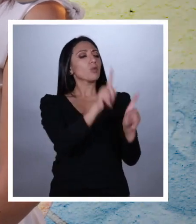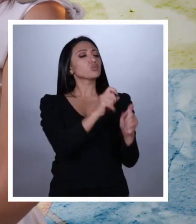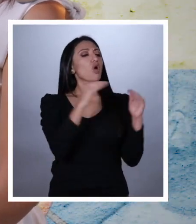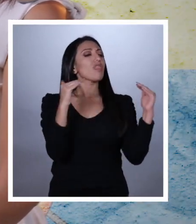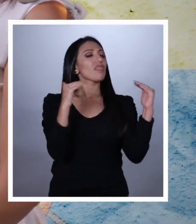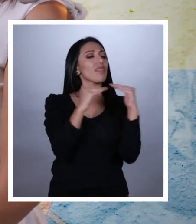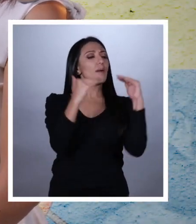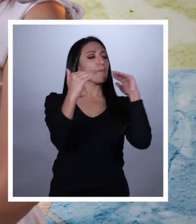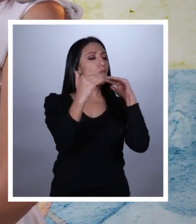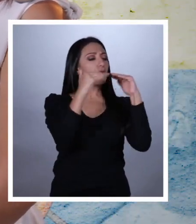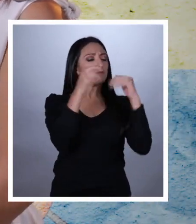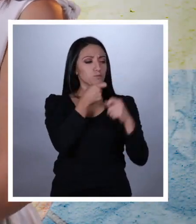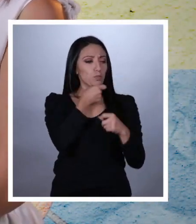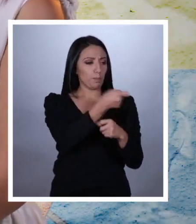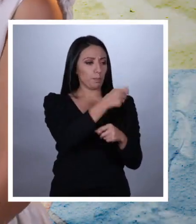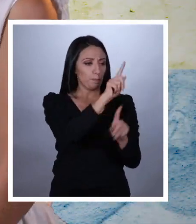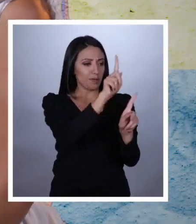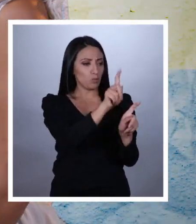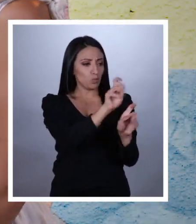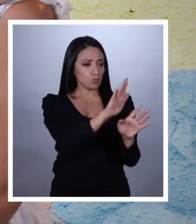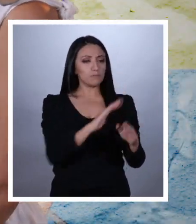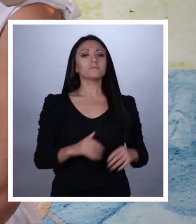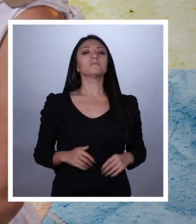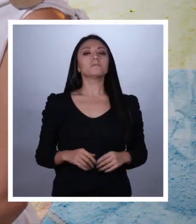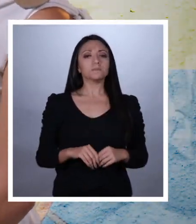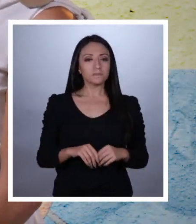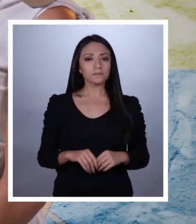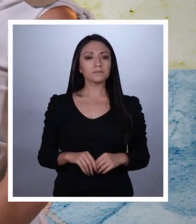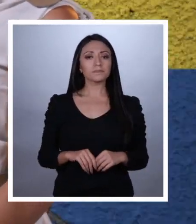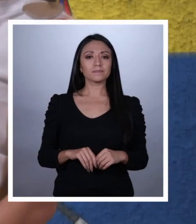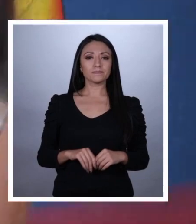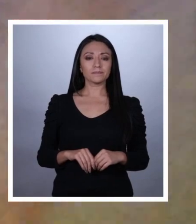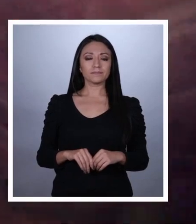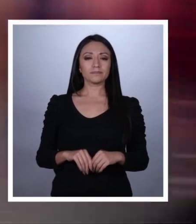democracia, permíteme entrevistarte. Claro que sí, con mucho gusto.